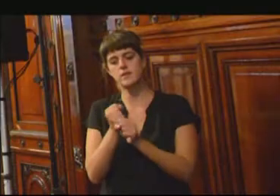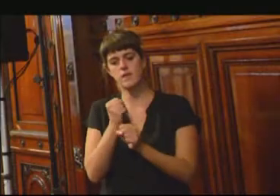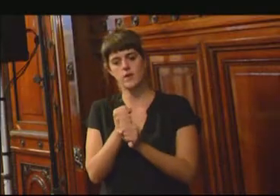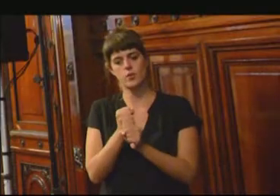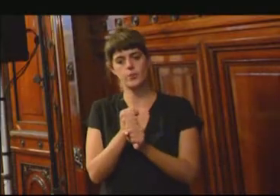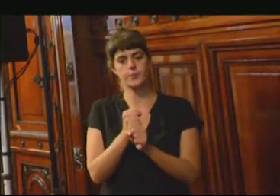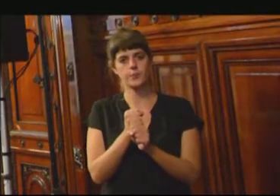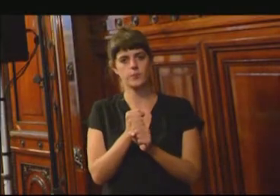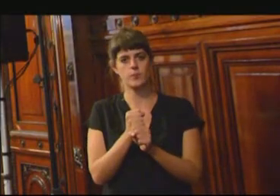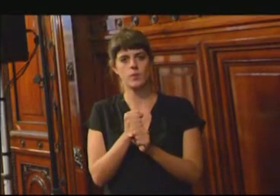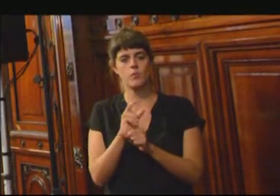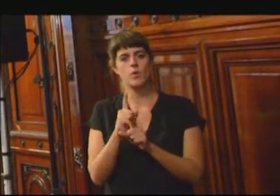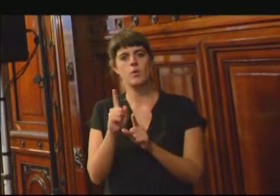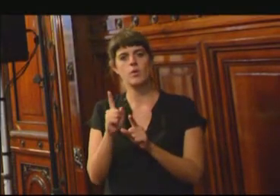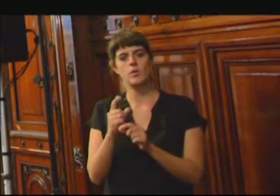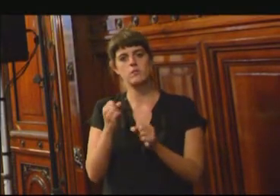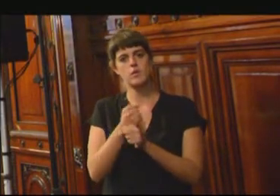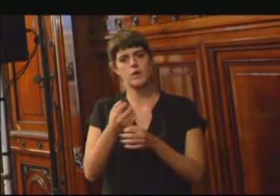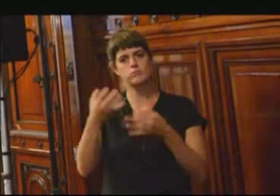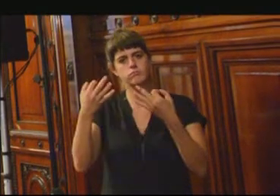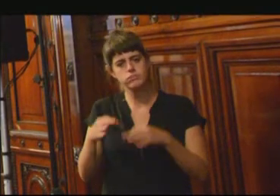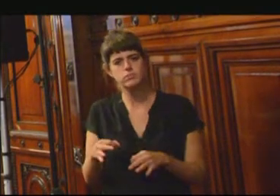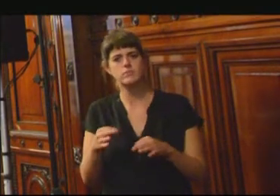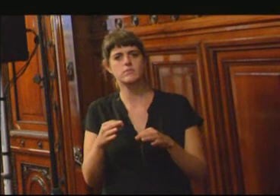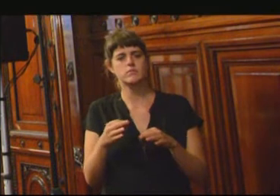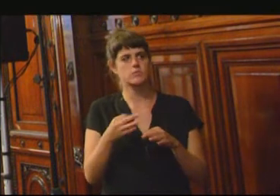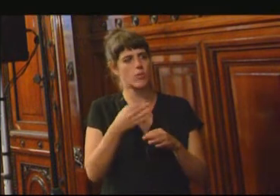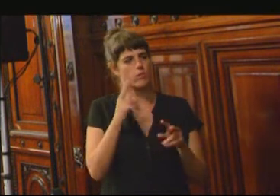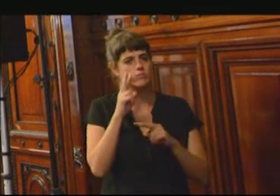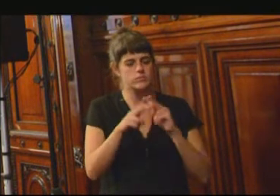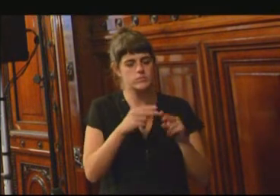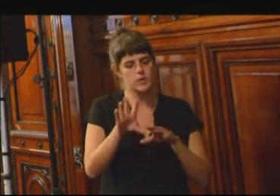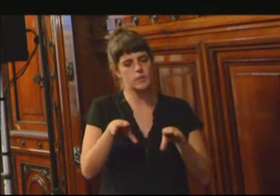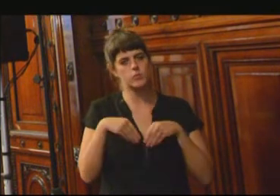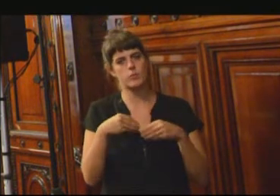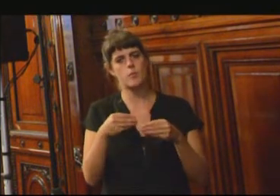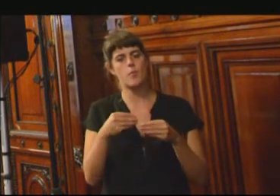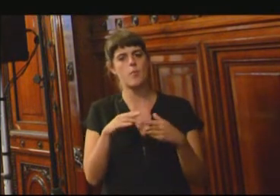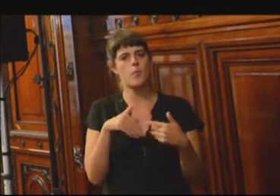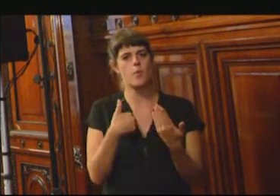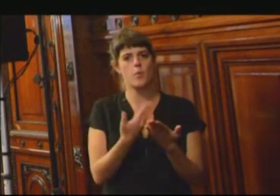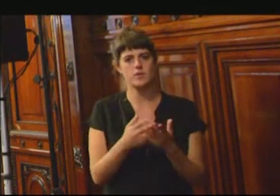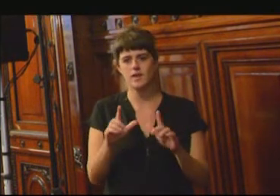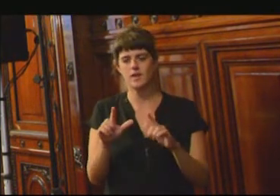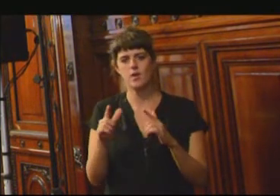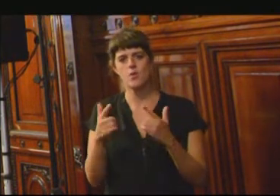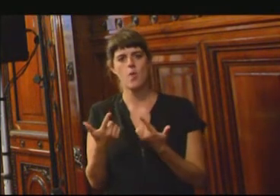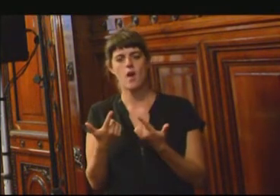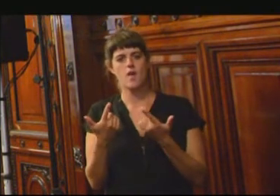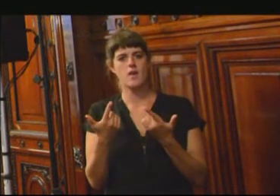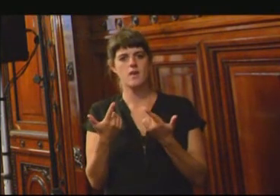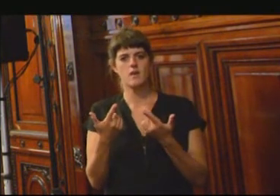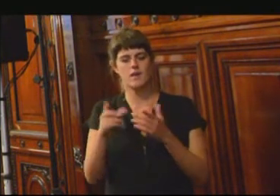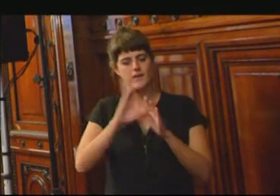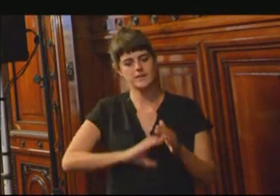demagógico, apoyado en propuestas que no tienen las características centrales de un enfoque basado en